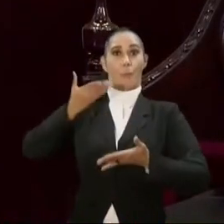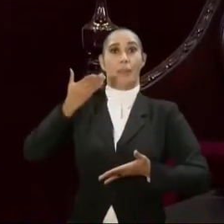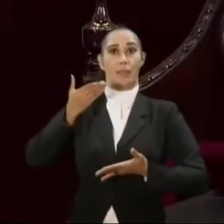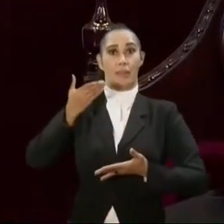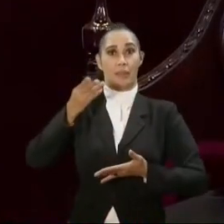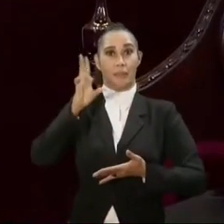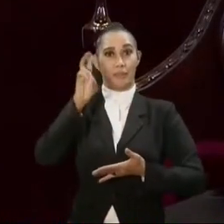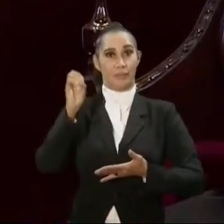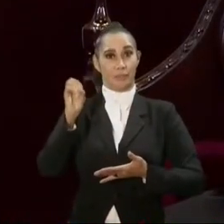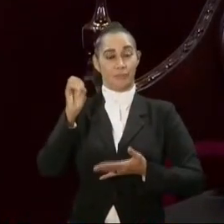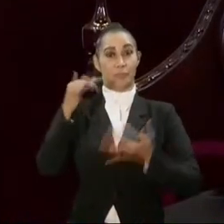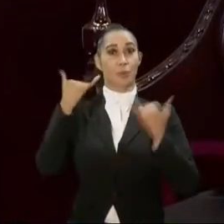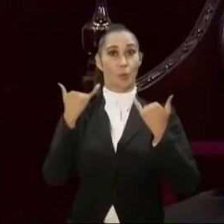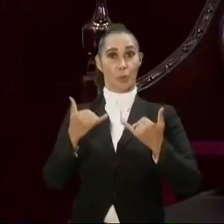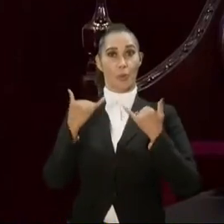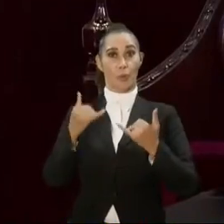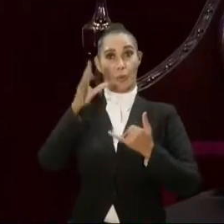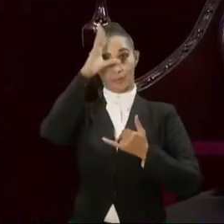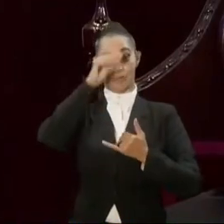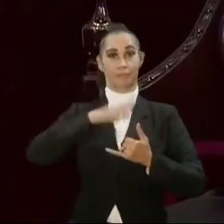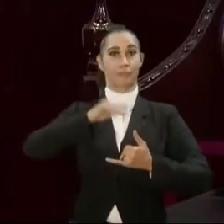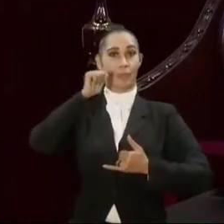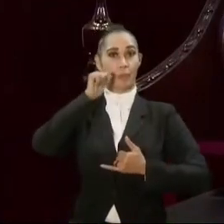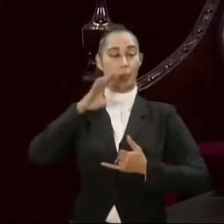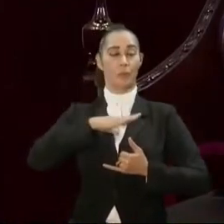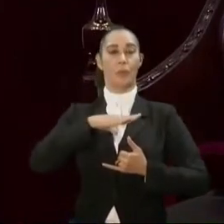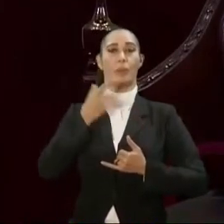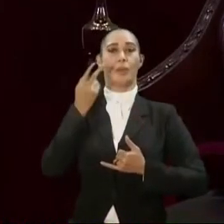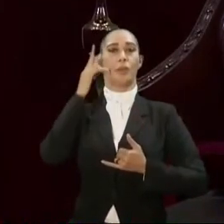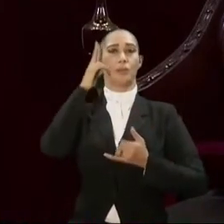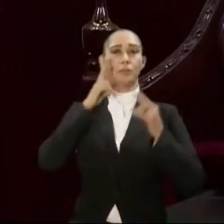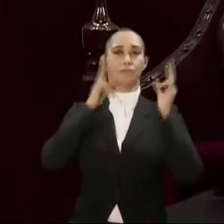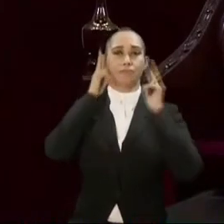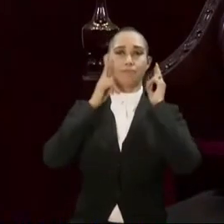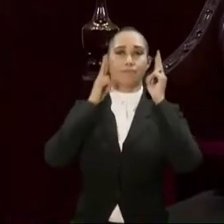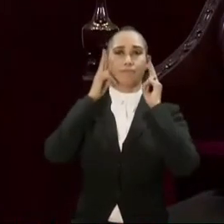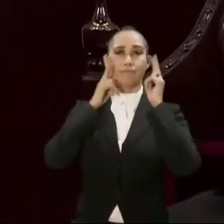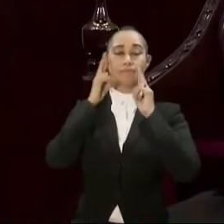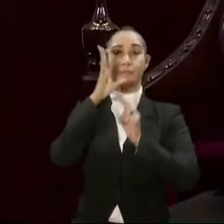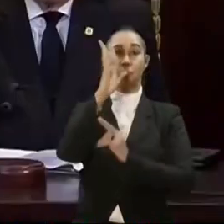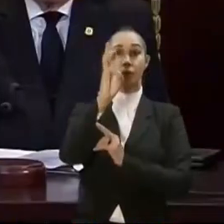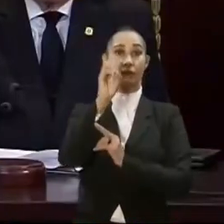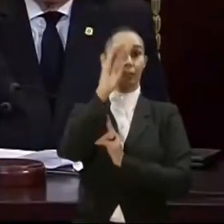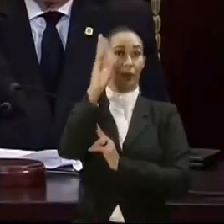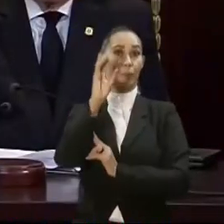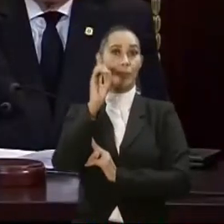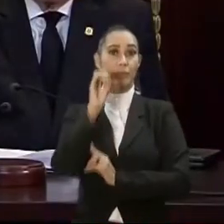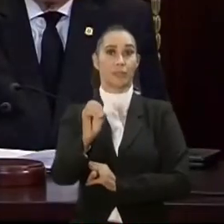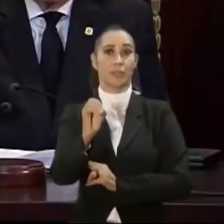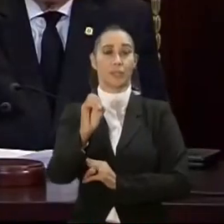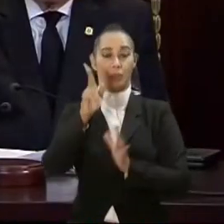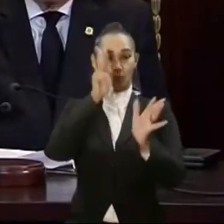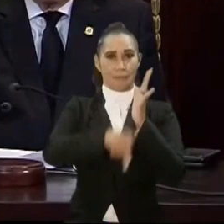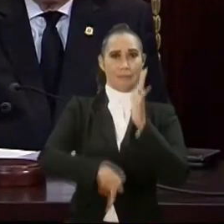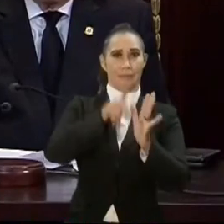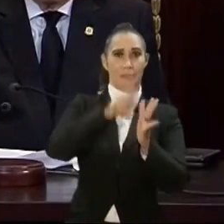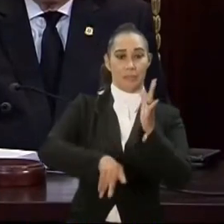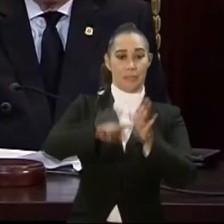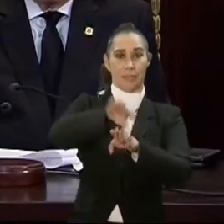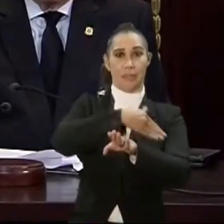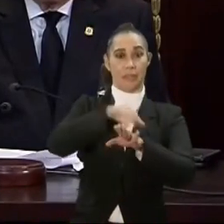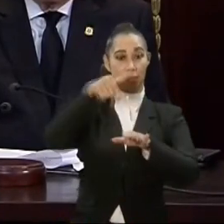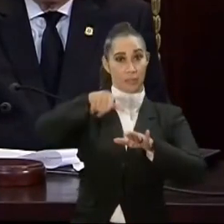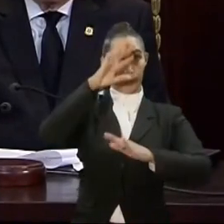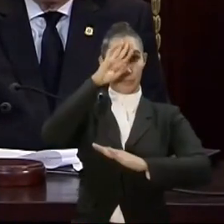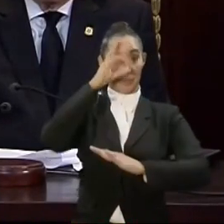7%. Hoy, señoras y señores, lo que nos lleva a la reflexión un 60% de los homicidios que se producen